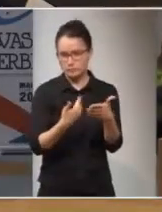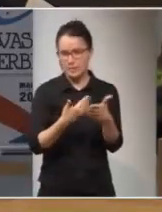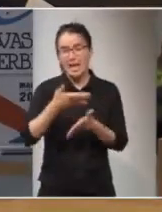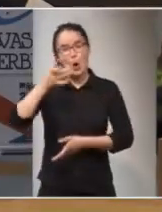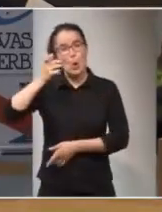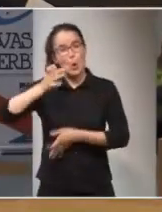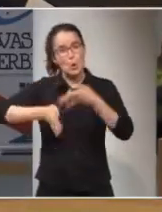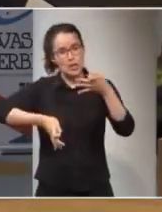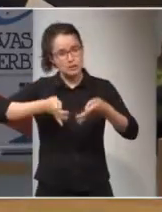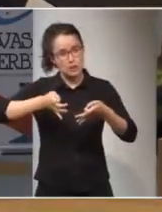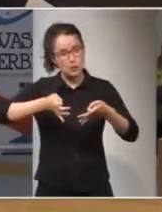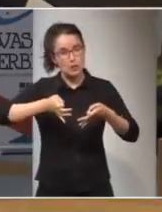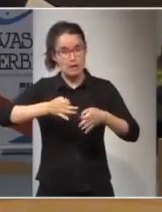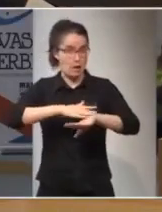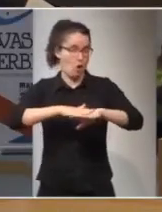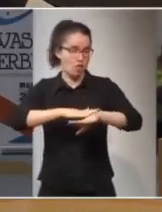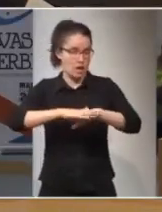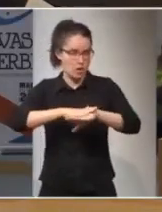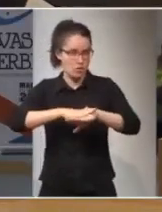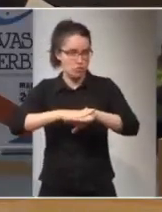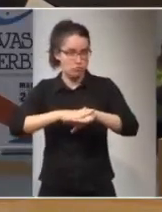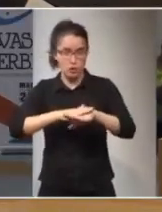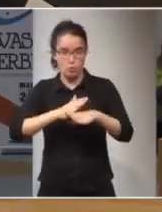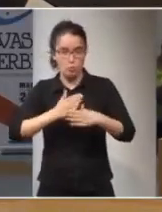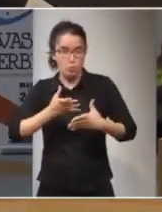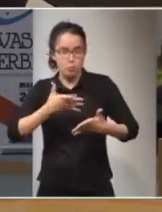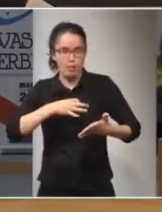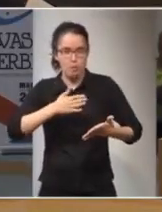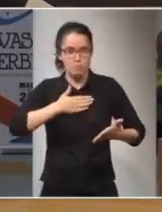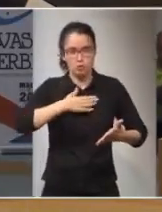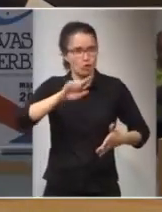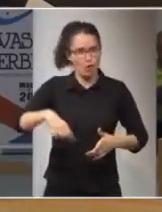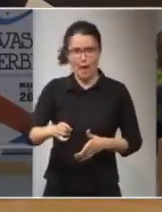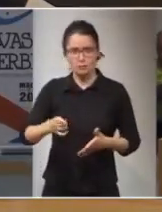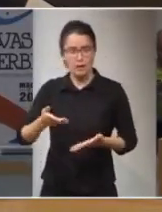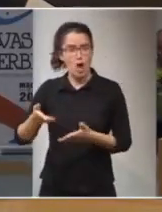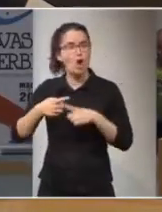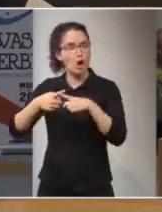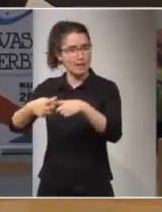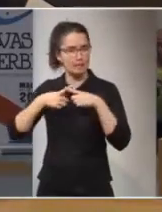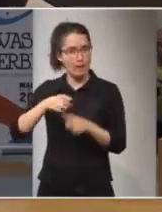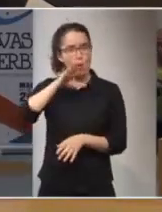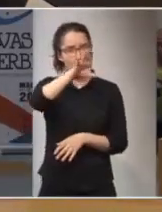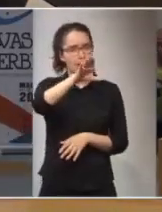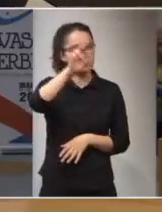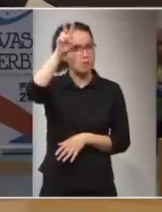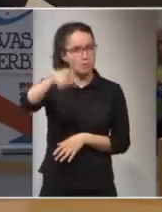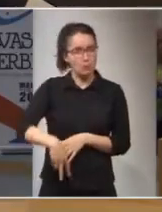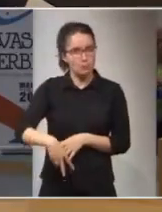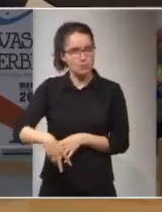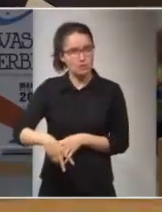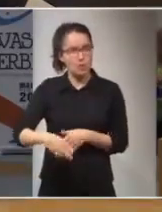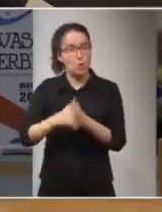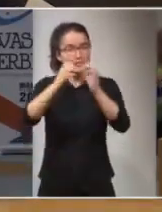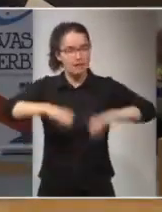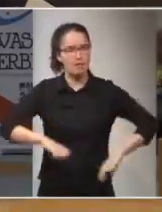soberanía es compartida. Desde el momento que un país ratifica un tratado